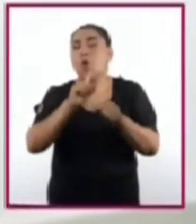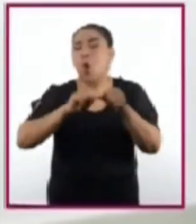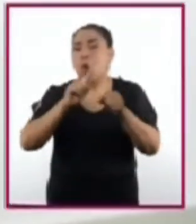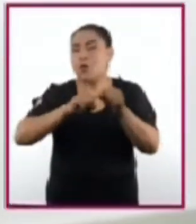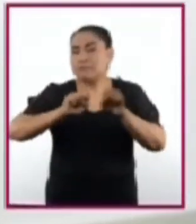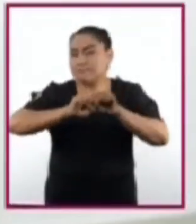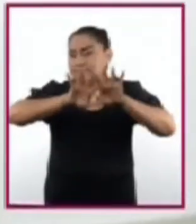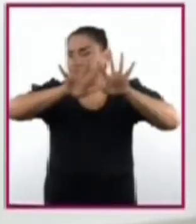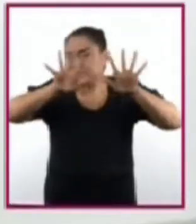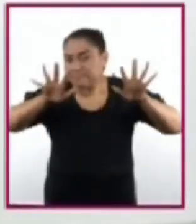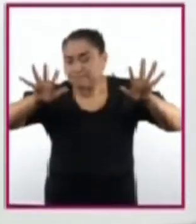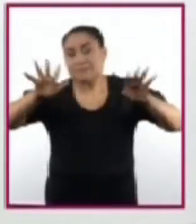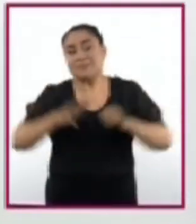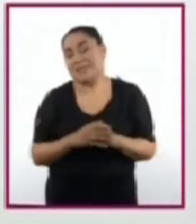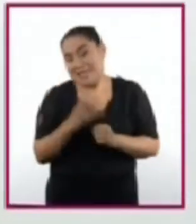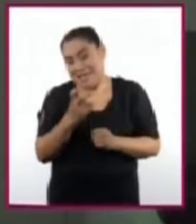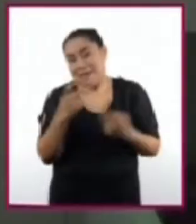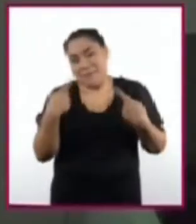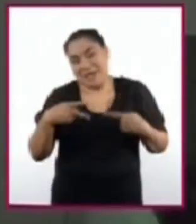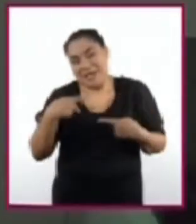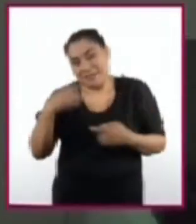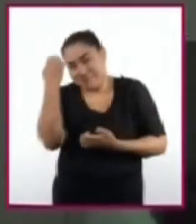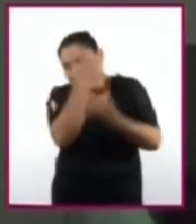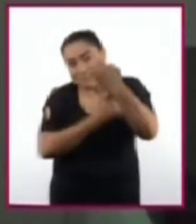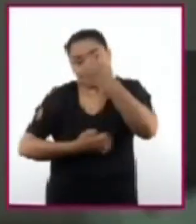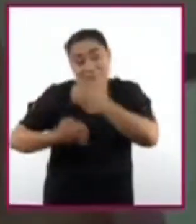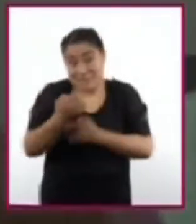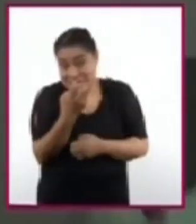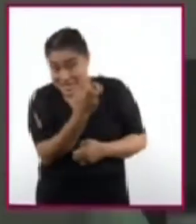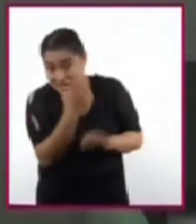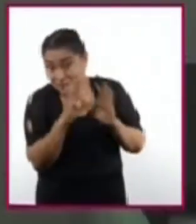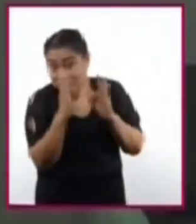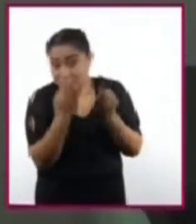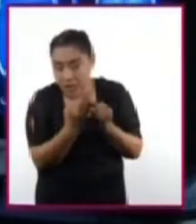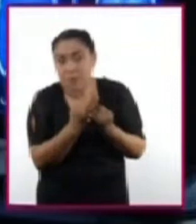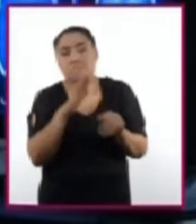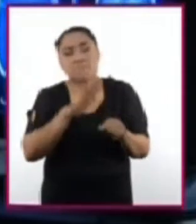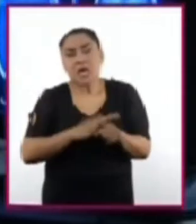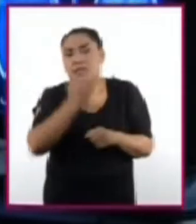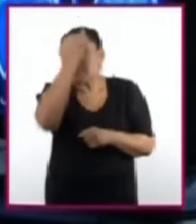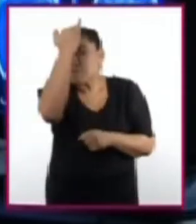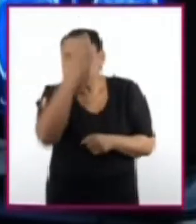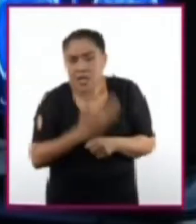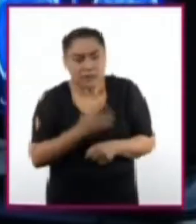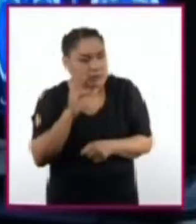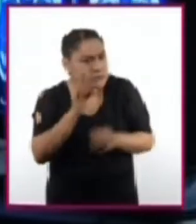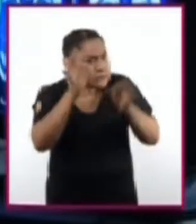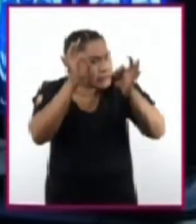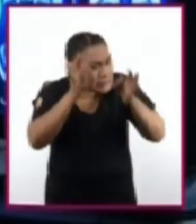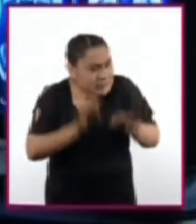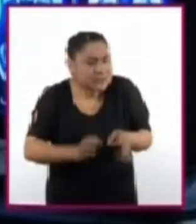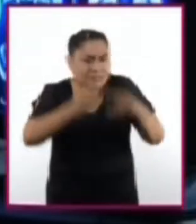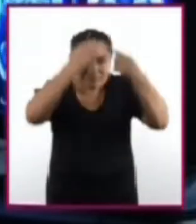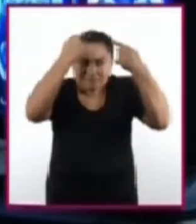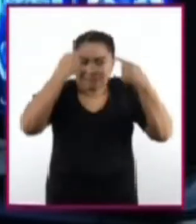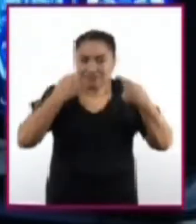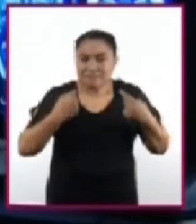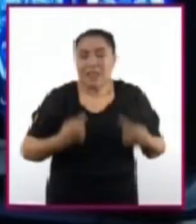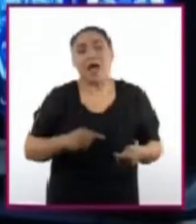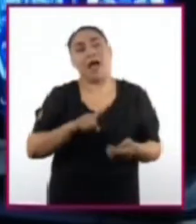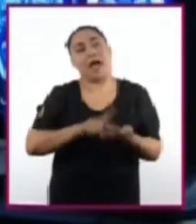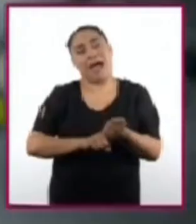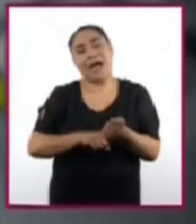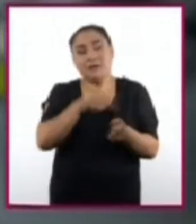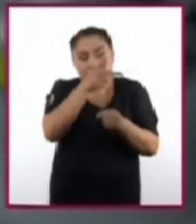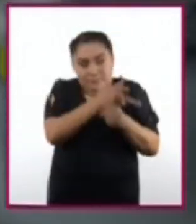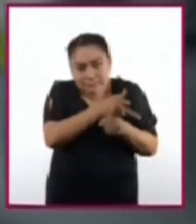entre las que se sitúa el paciente. Con esta técnica se obtiene una imagen bidimensional en tiempo real mediante un monitor de